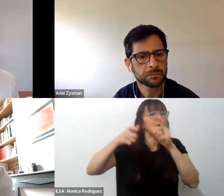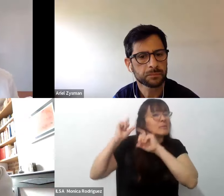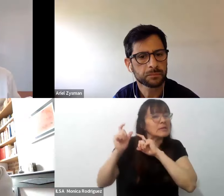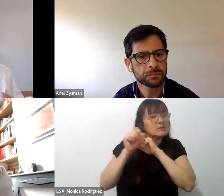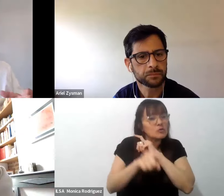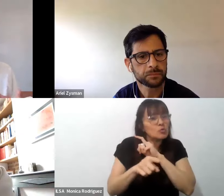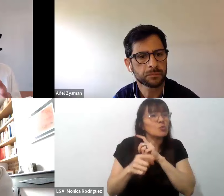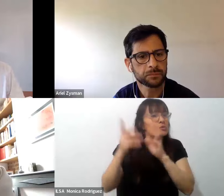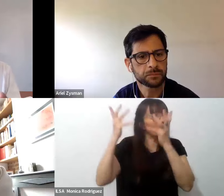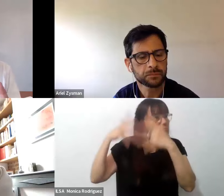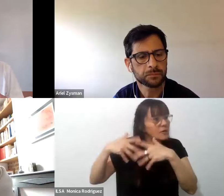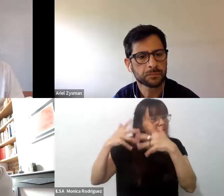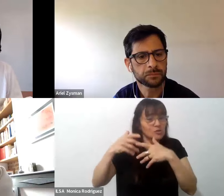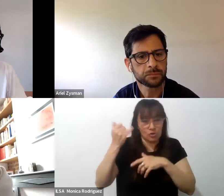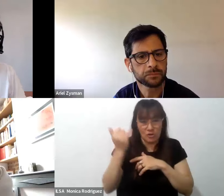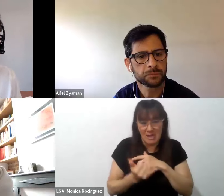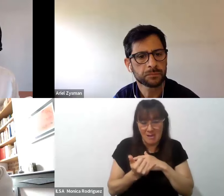y en esa